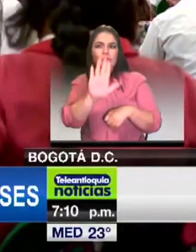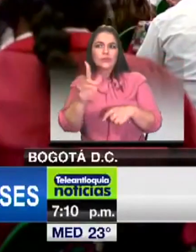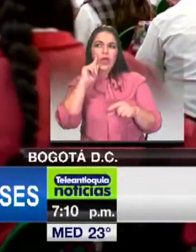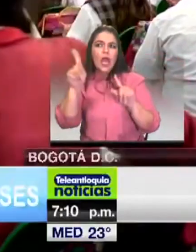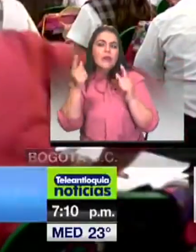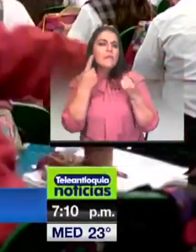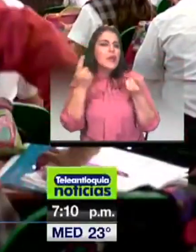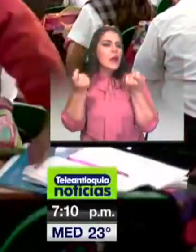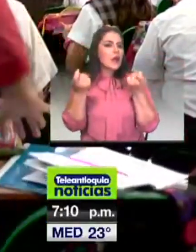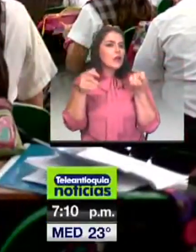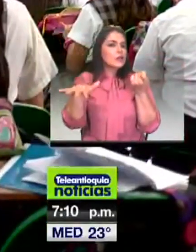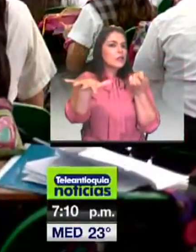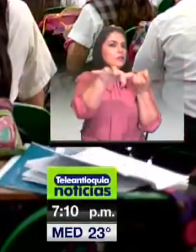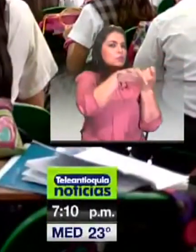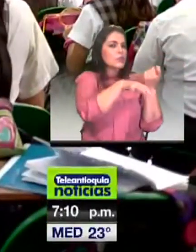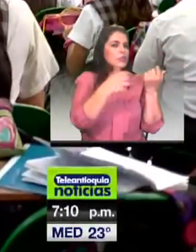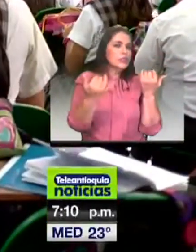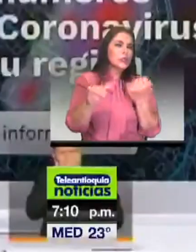presente.